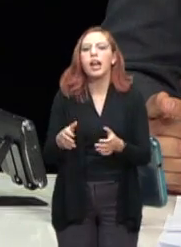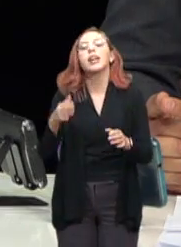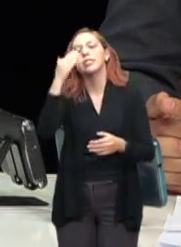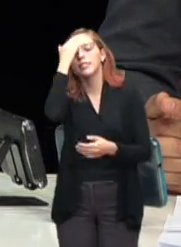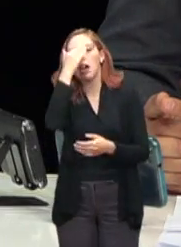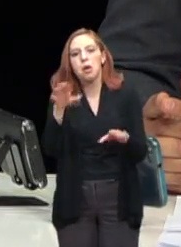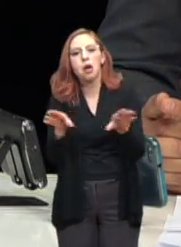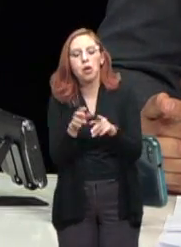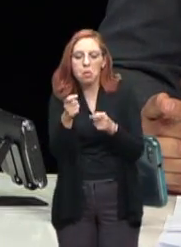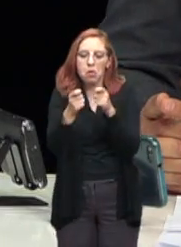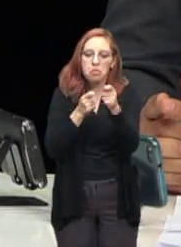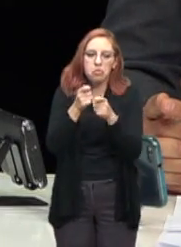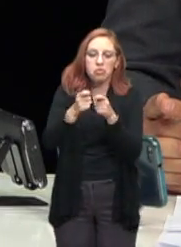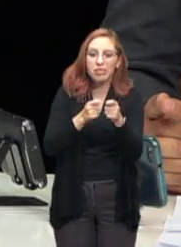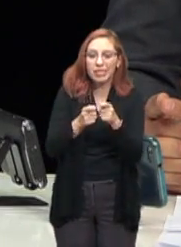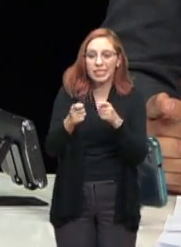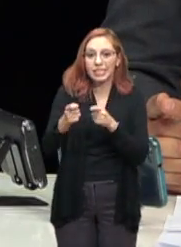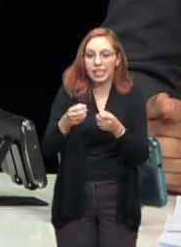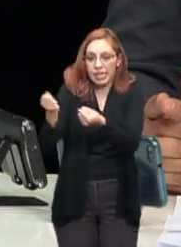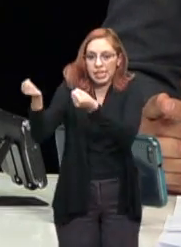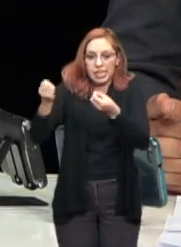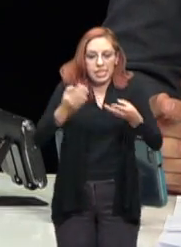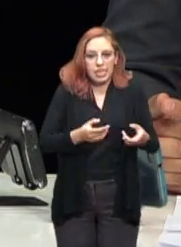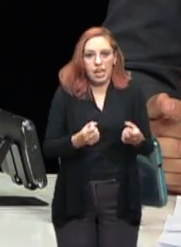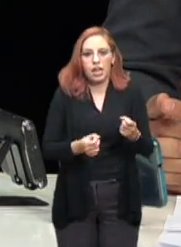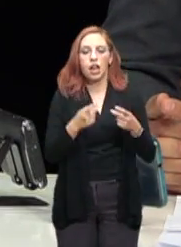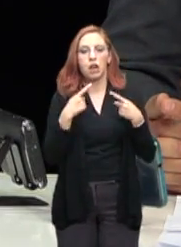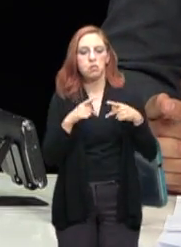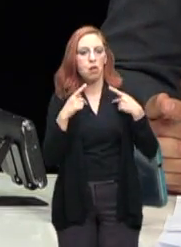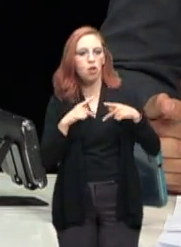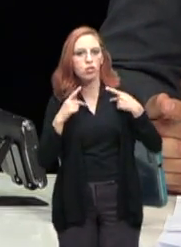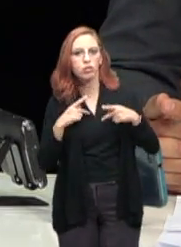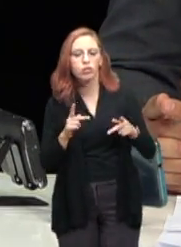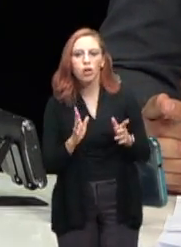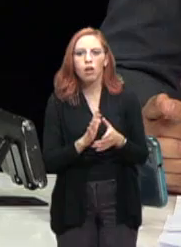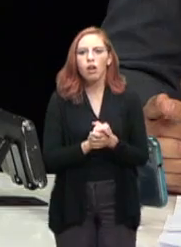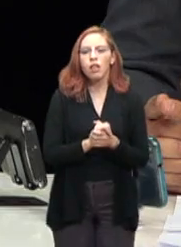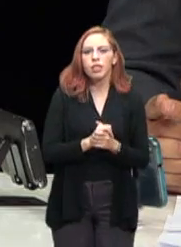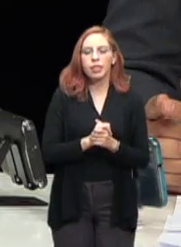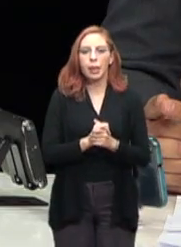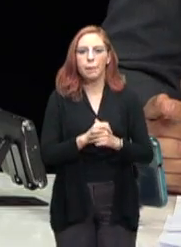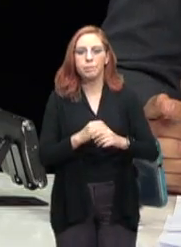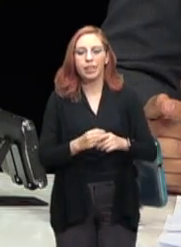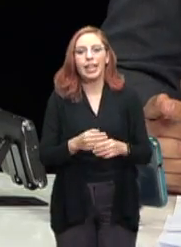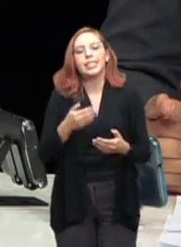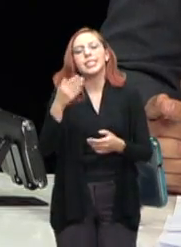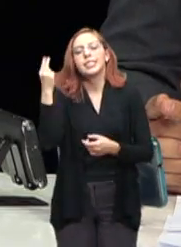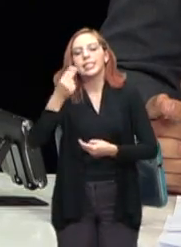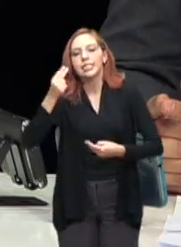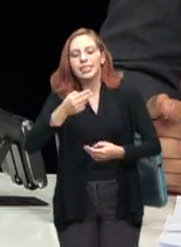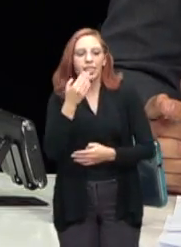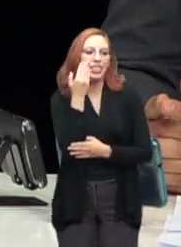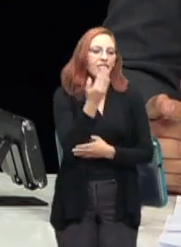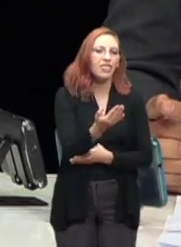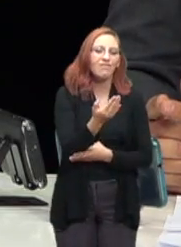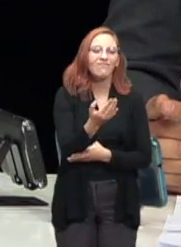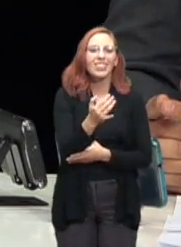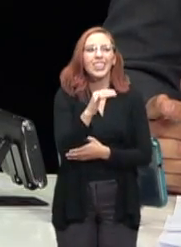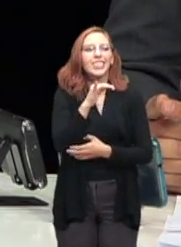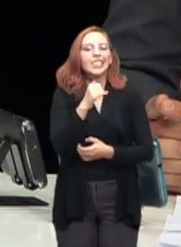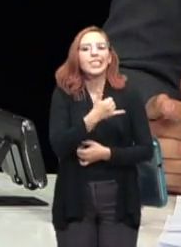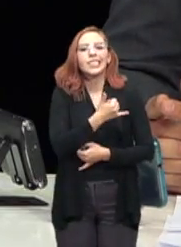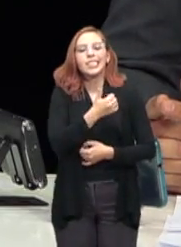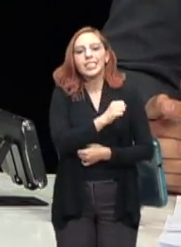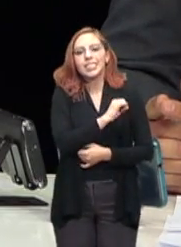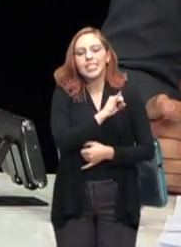Sabemos que llega alguien con su cartita a Santa Claus y luego ya dice, es que yo necesito esto. Y le dicen, híjole, es que ahorita no